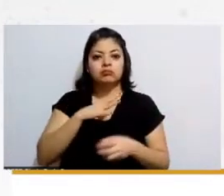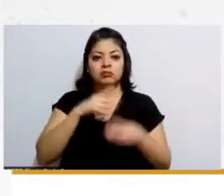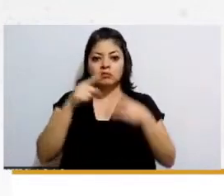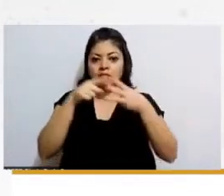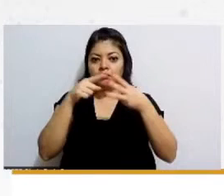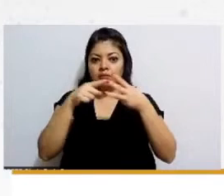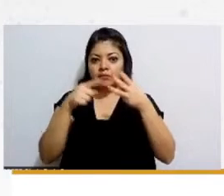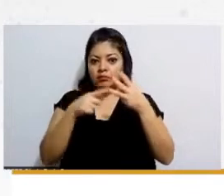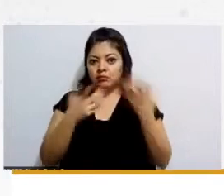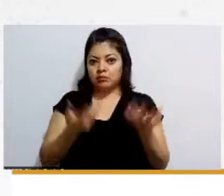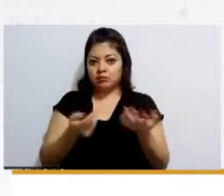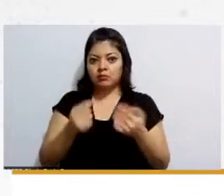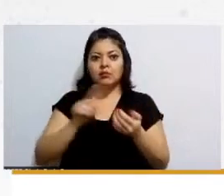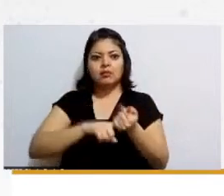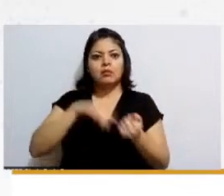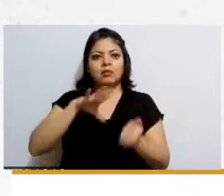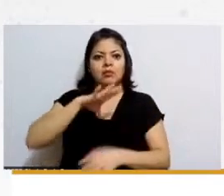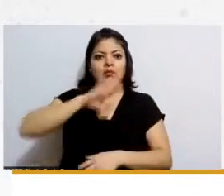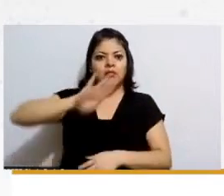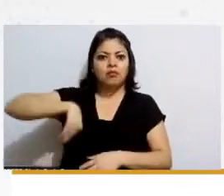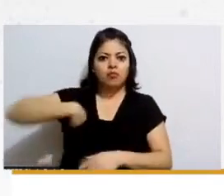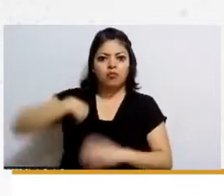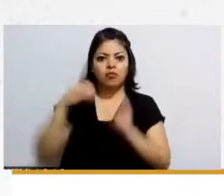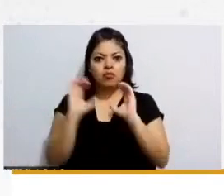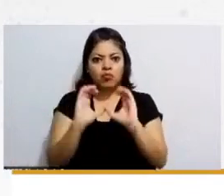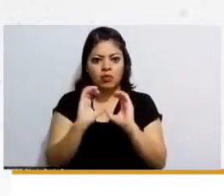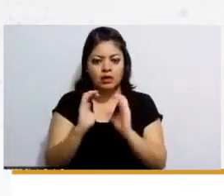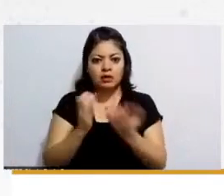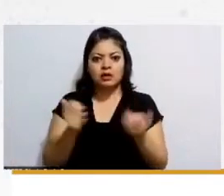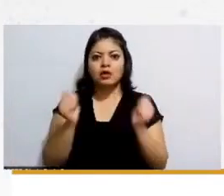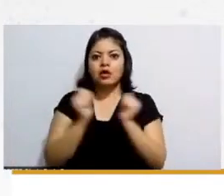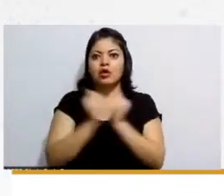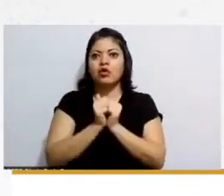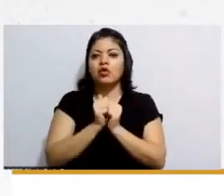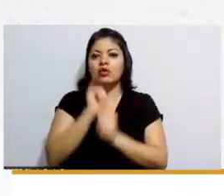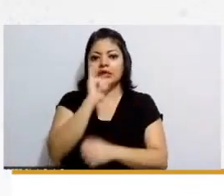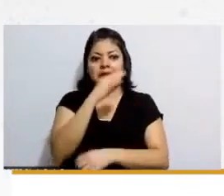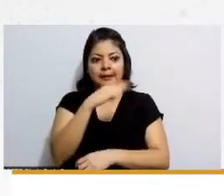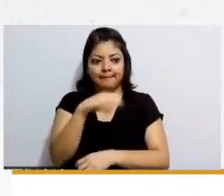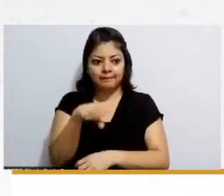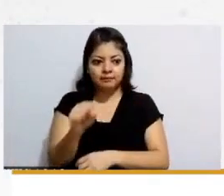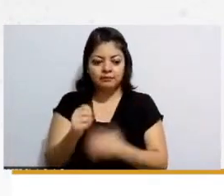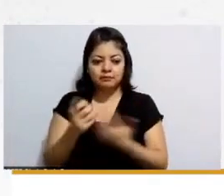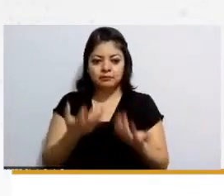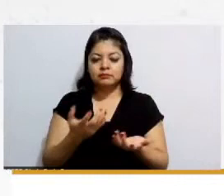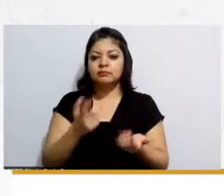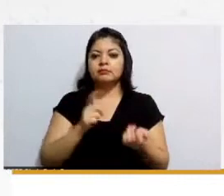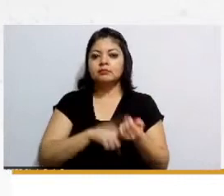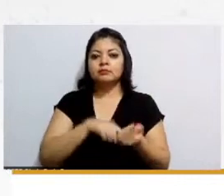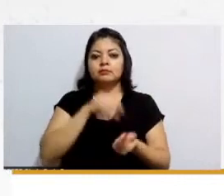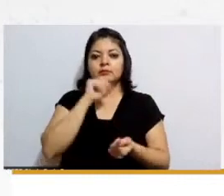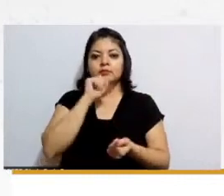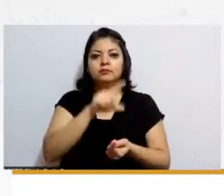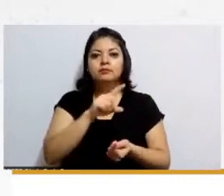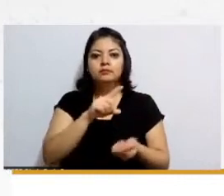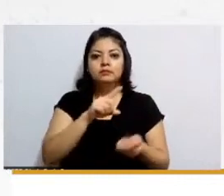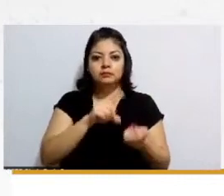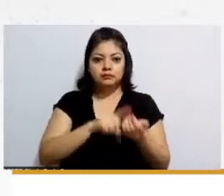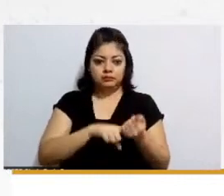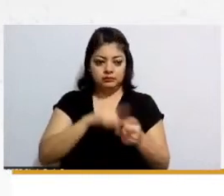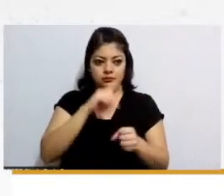en que hay guarderías no una guardería por parte del seguro social que son los casos que hay con mayor